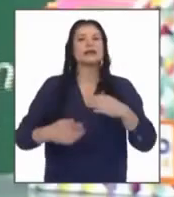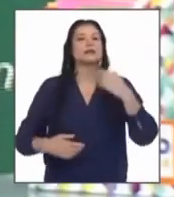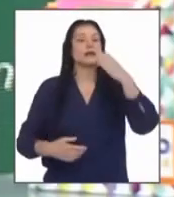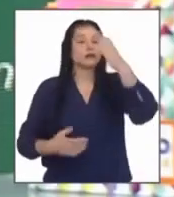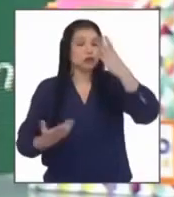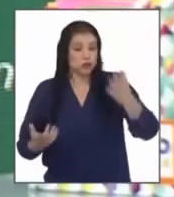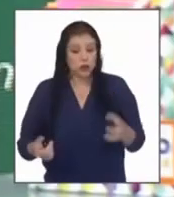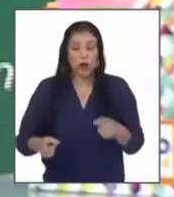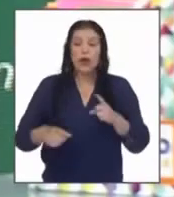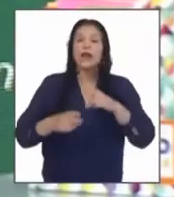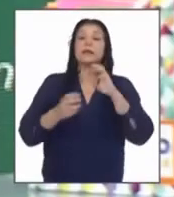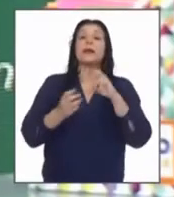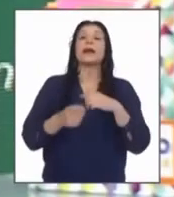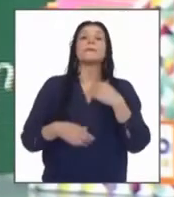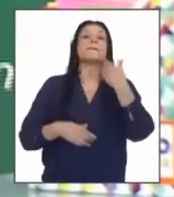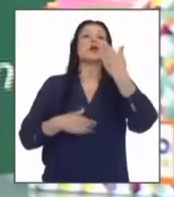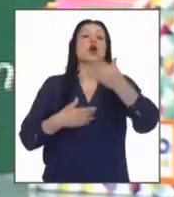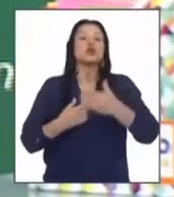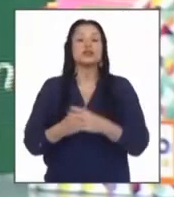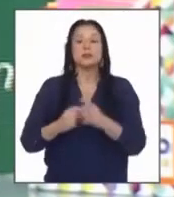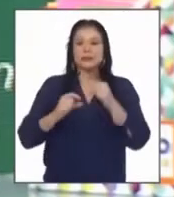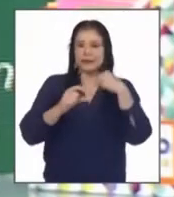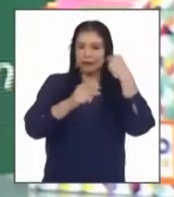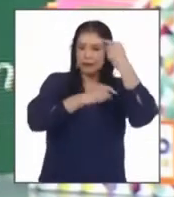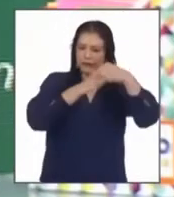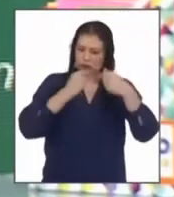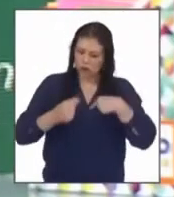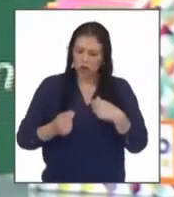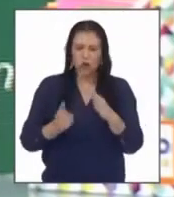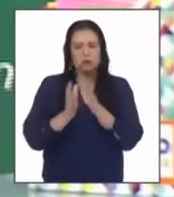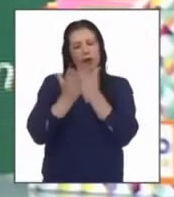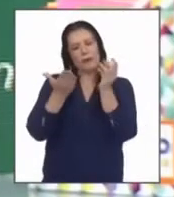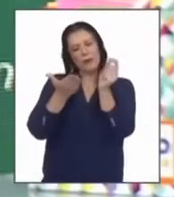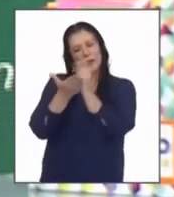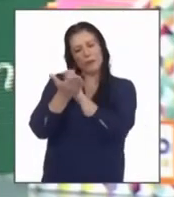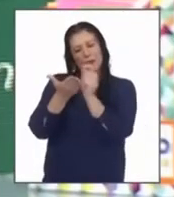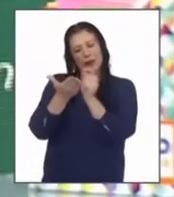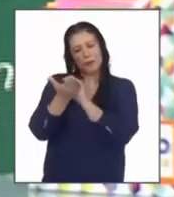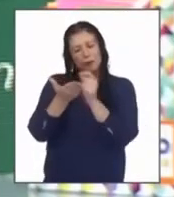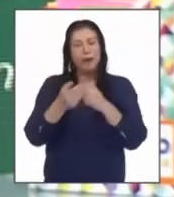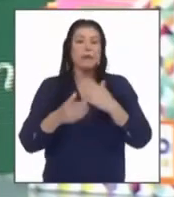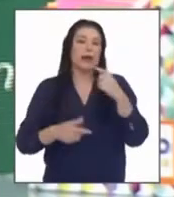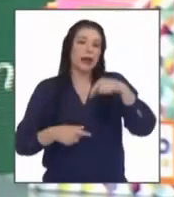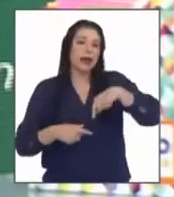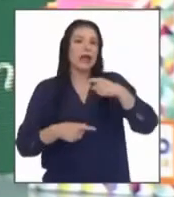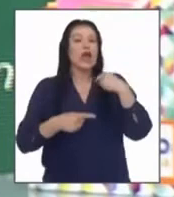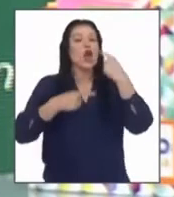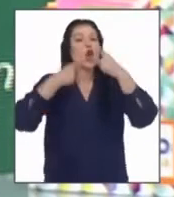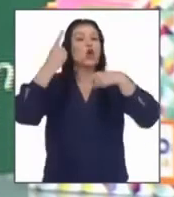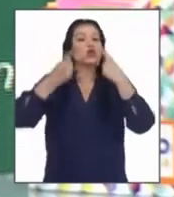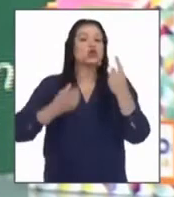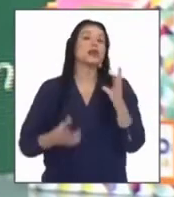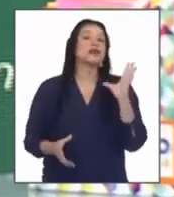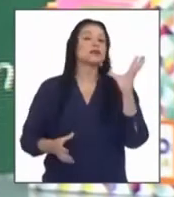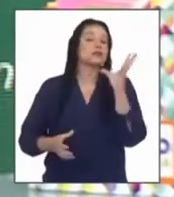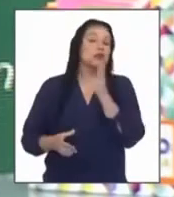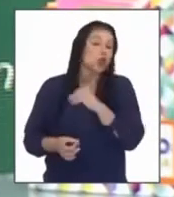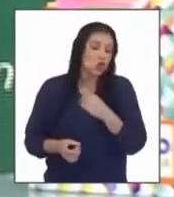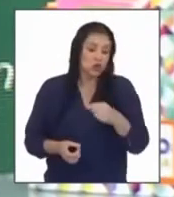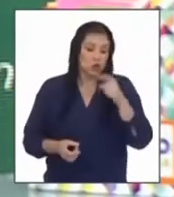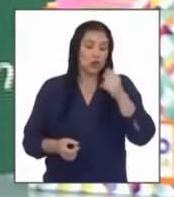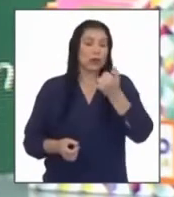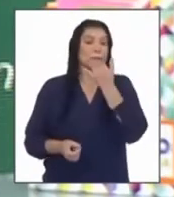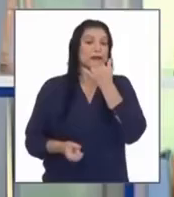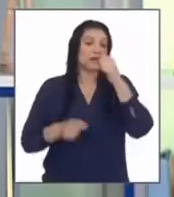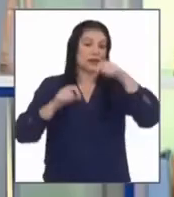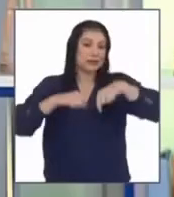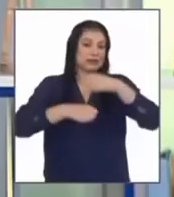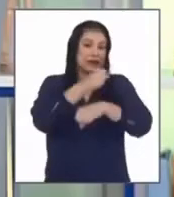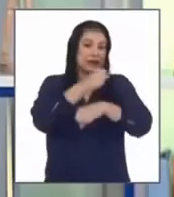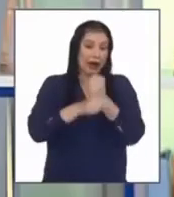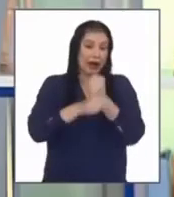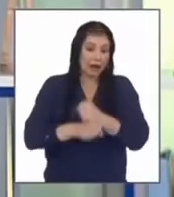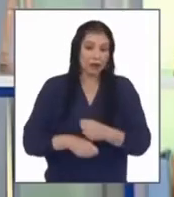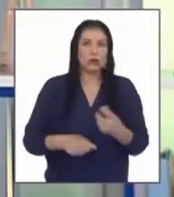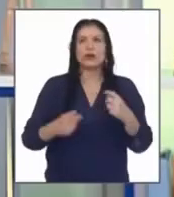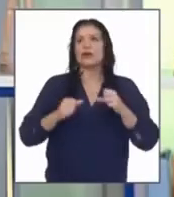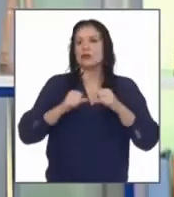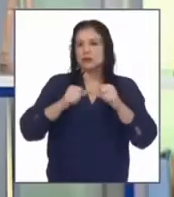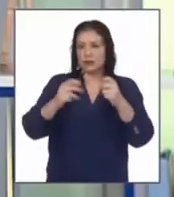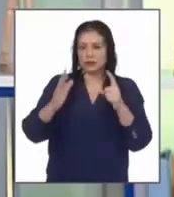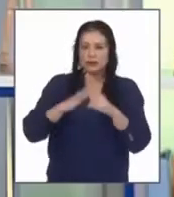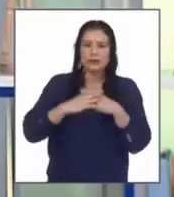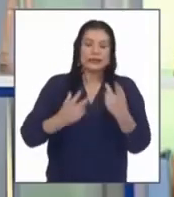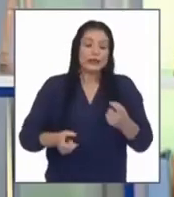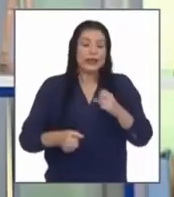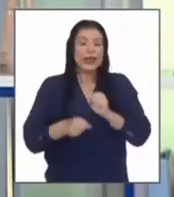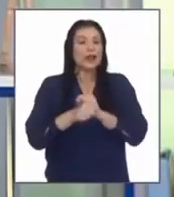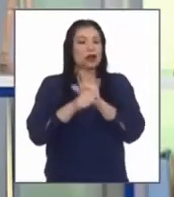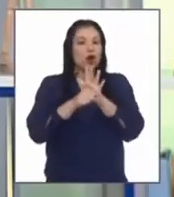muy cierto yo me animo a escribir un diario para narrar todo lo ocurrido en este año aunque todavía no hayamos podido salir de esta situación la llegada del cobi